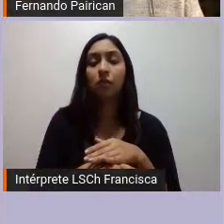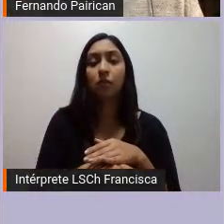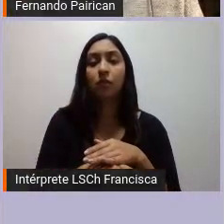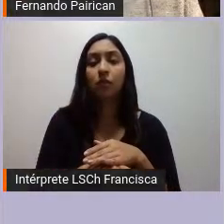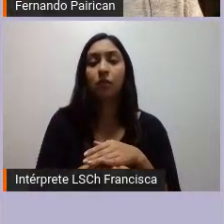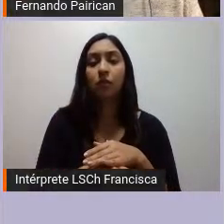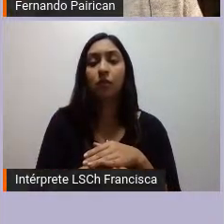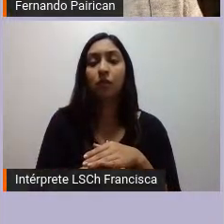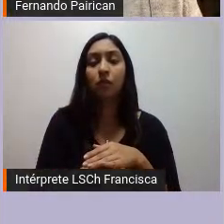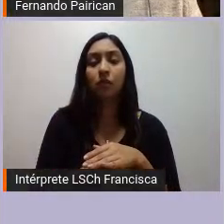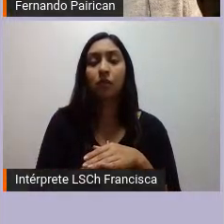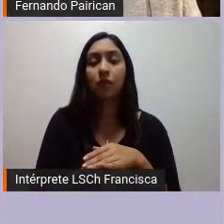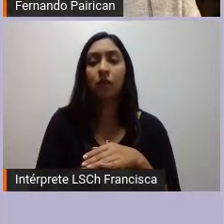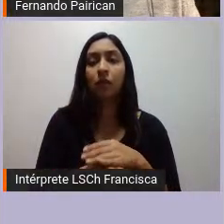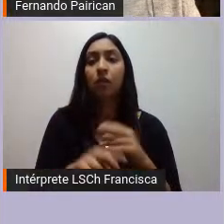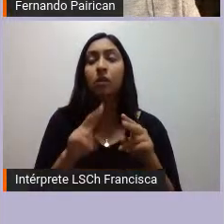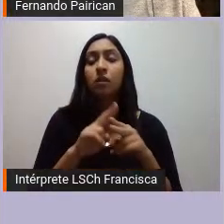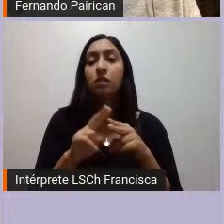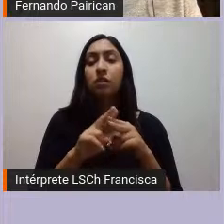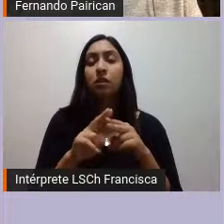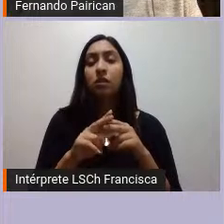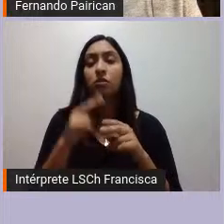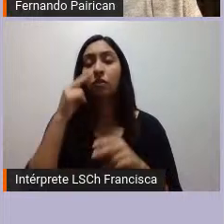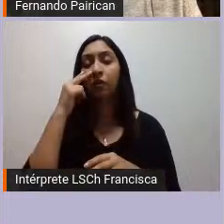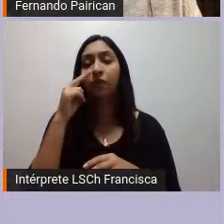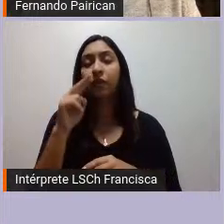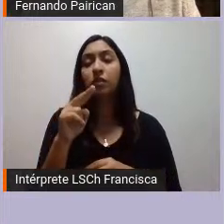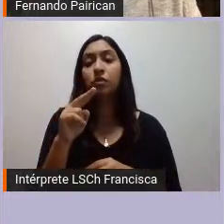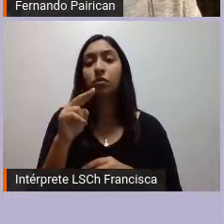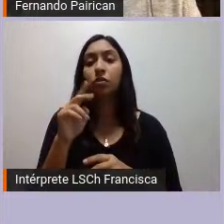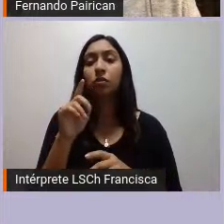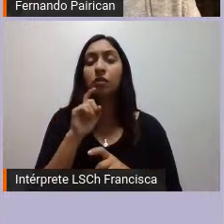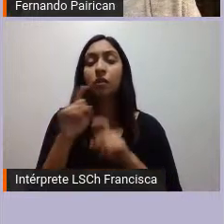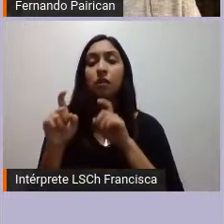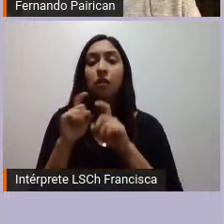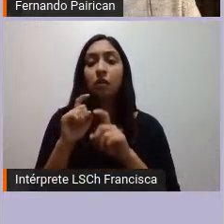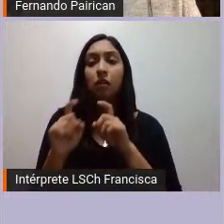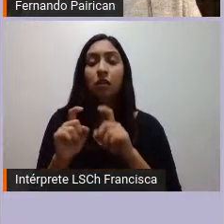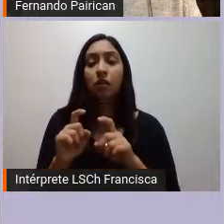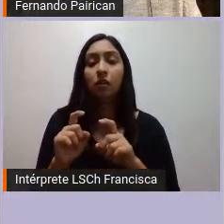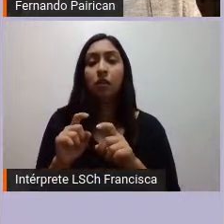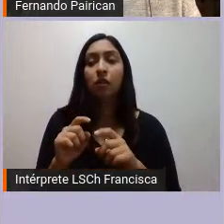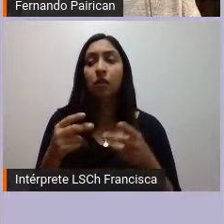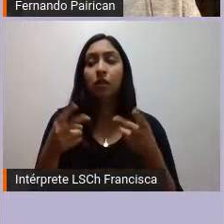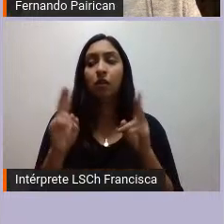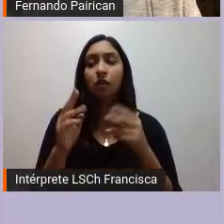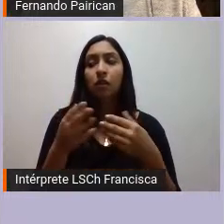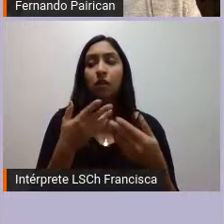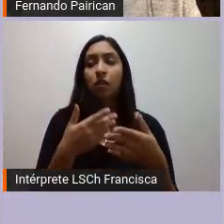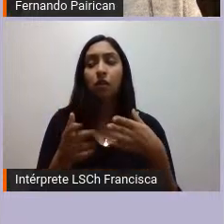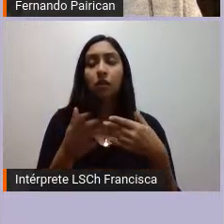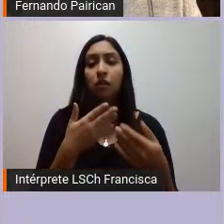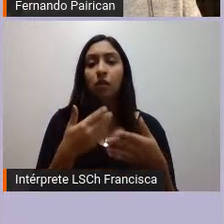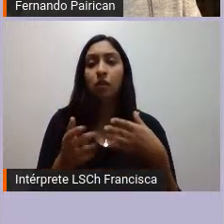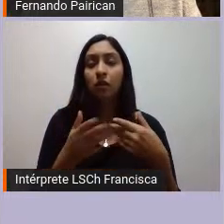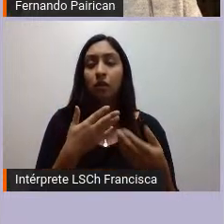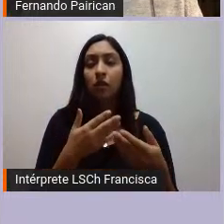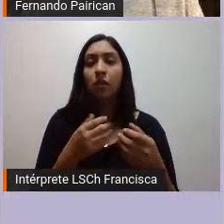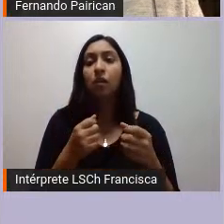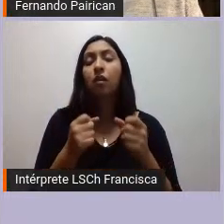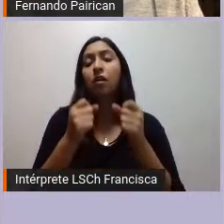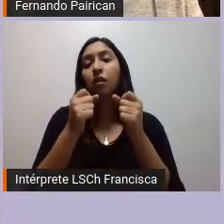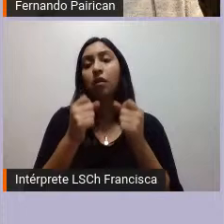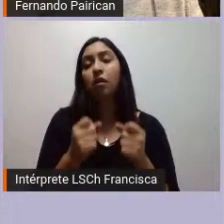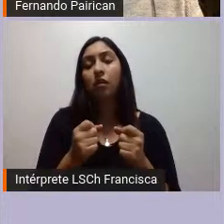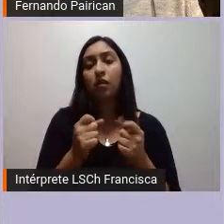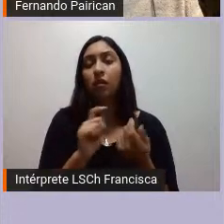se hizo una visión crítica al extractivismo y por eso que se planteó los derechos de la naturaleza como una forma de poder revertir